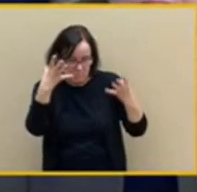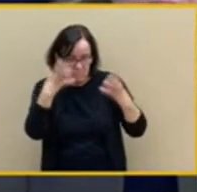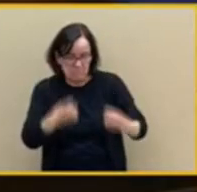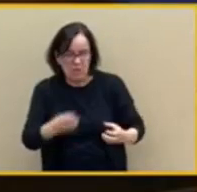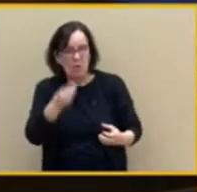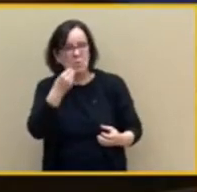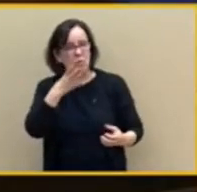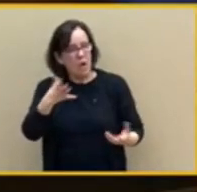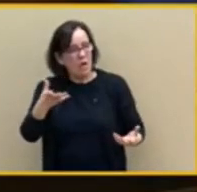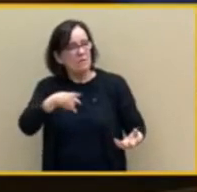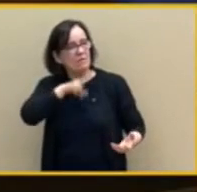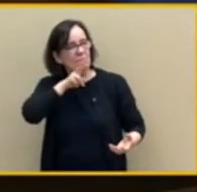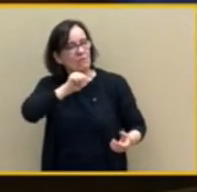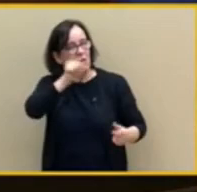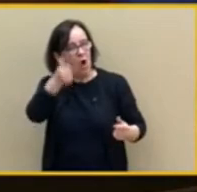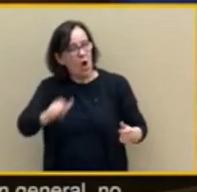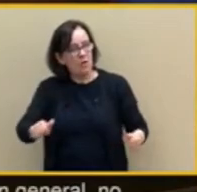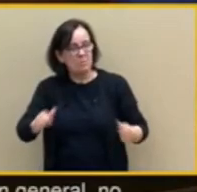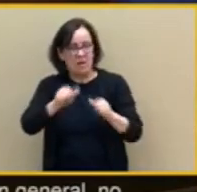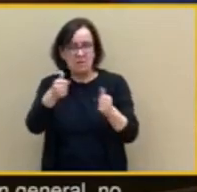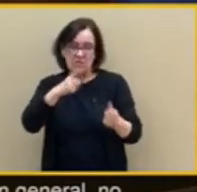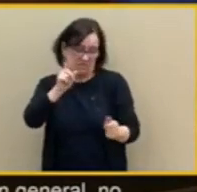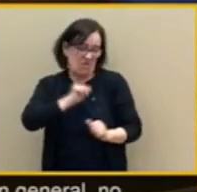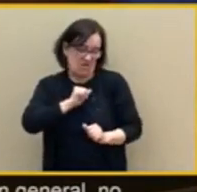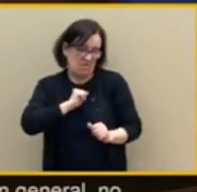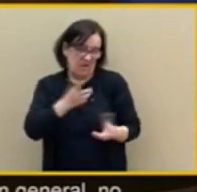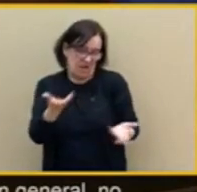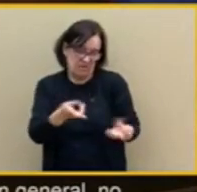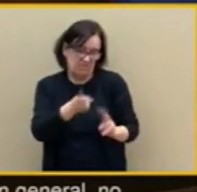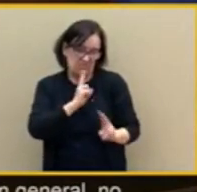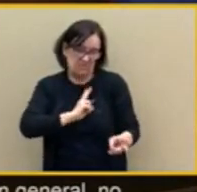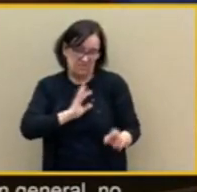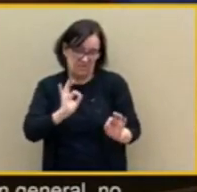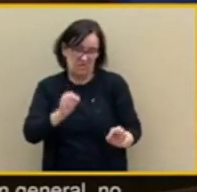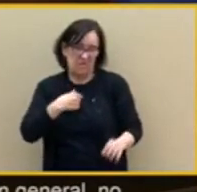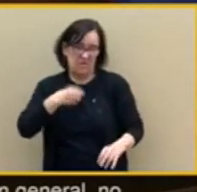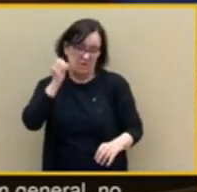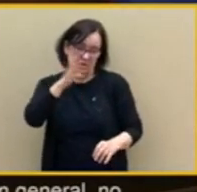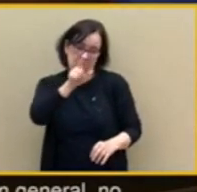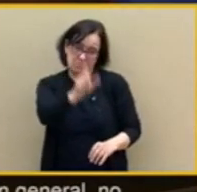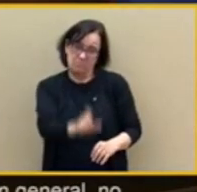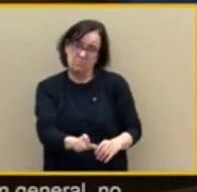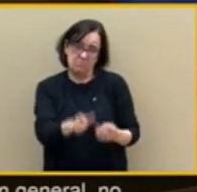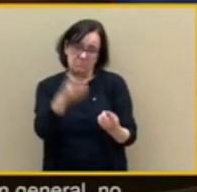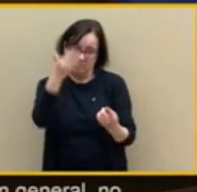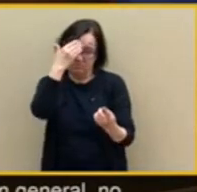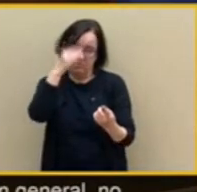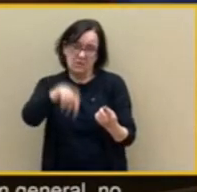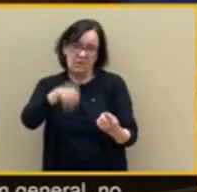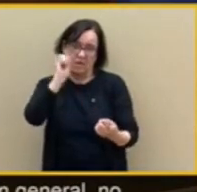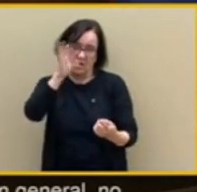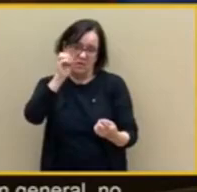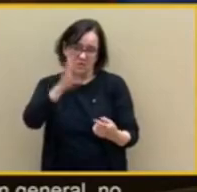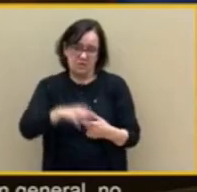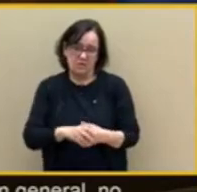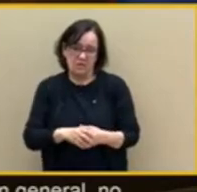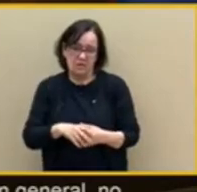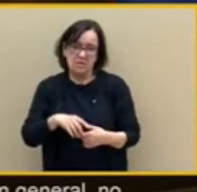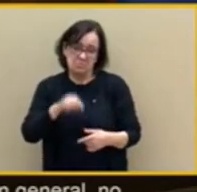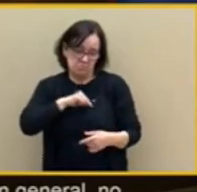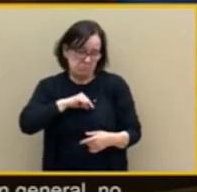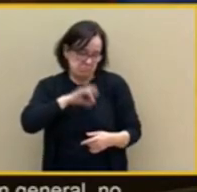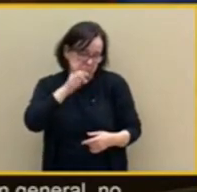de mi interlocutor principal en estas sesiones, se lo aseguro, y también sus